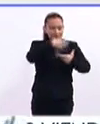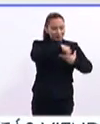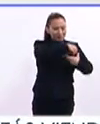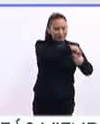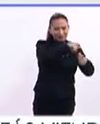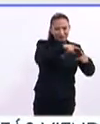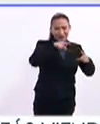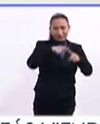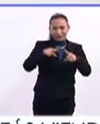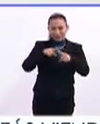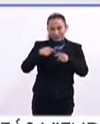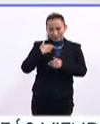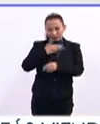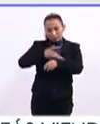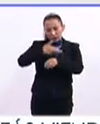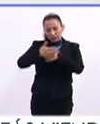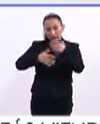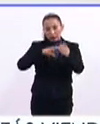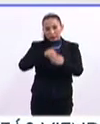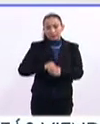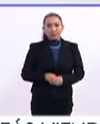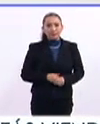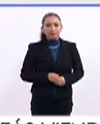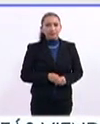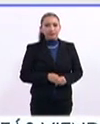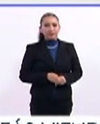proceso ya muy integral.